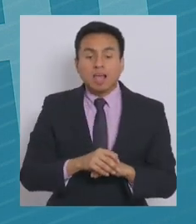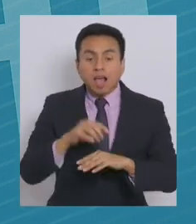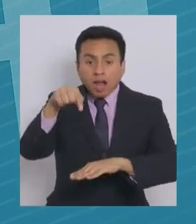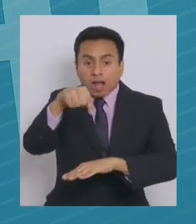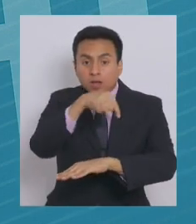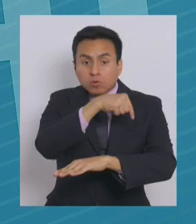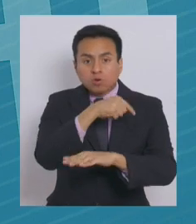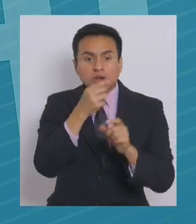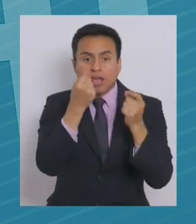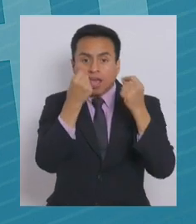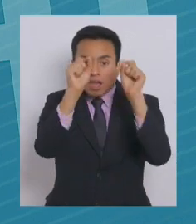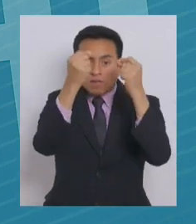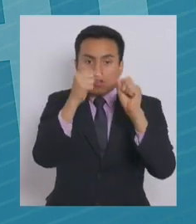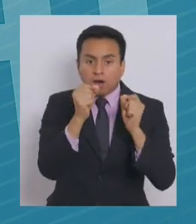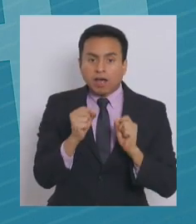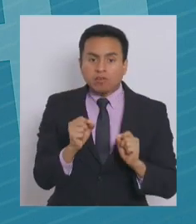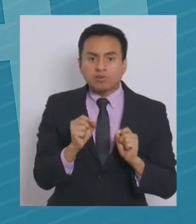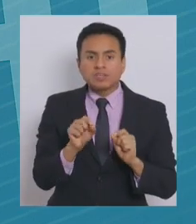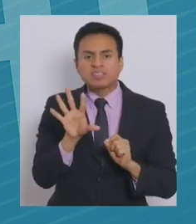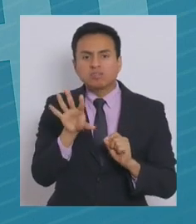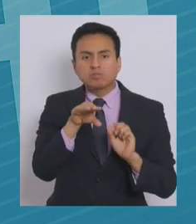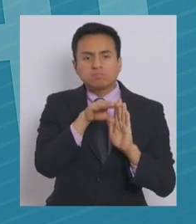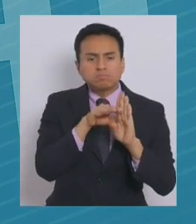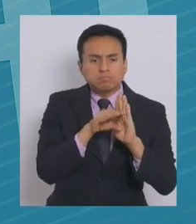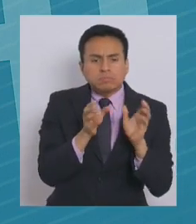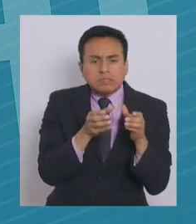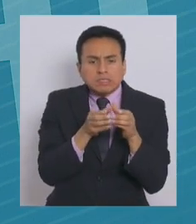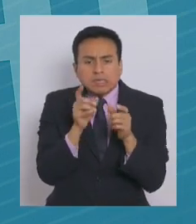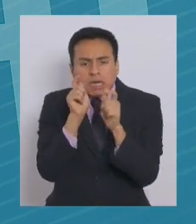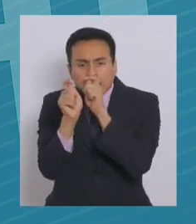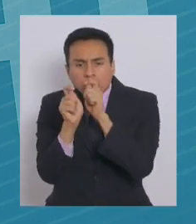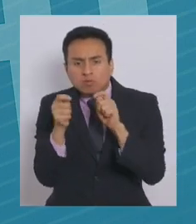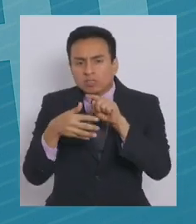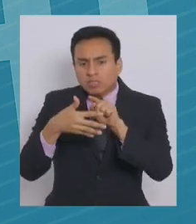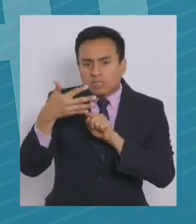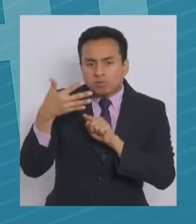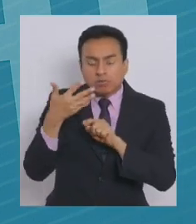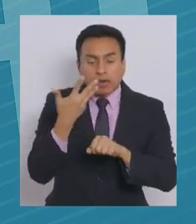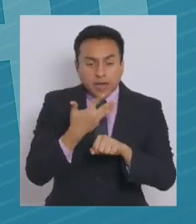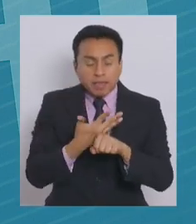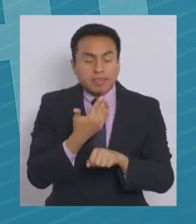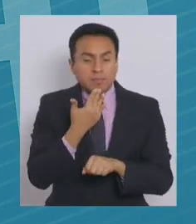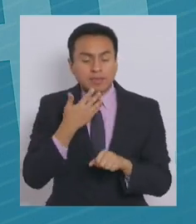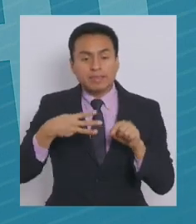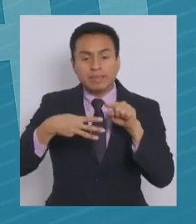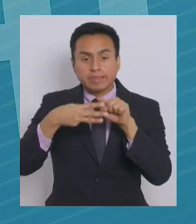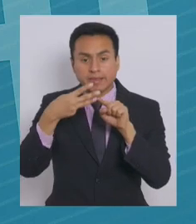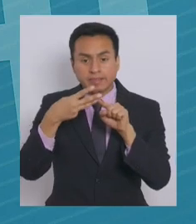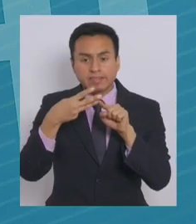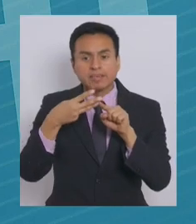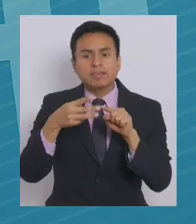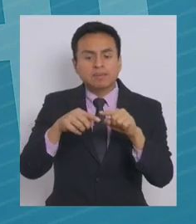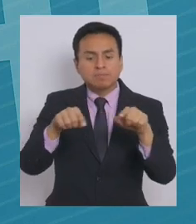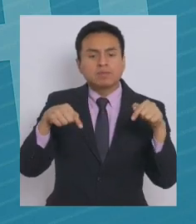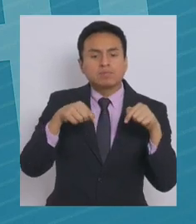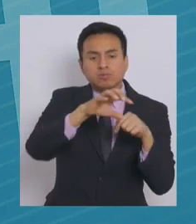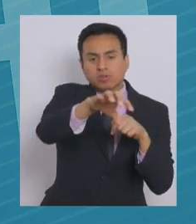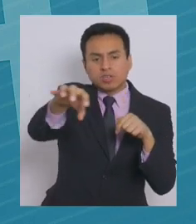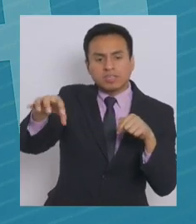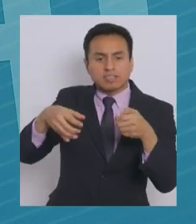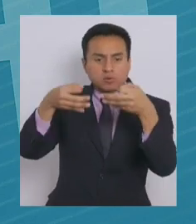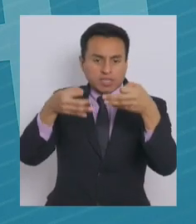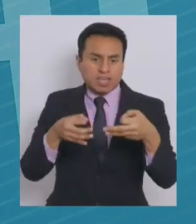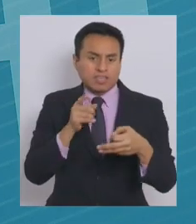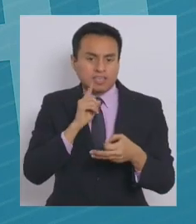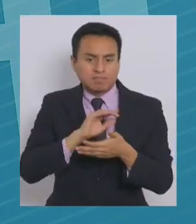de ellos ha sido evaluado en cinco categorías de riesgo y también existen tres perímetros de seguridad en cada